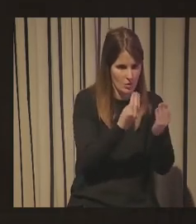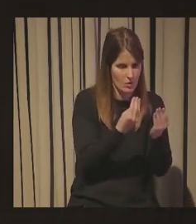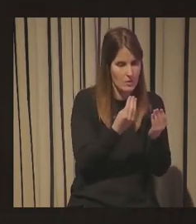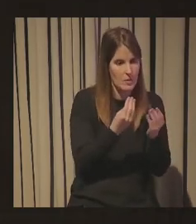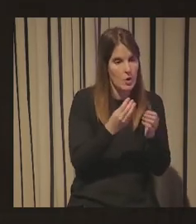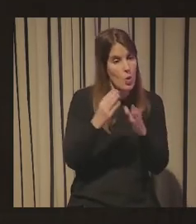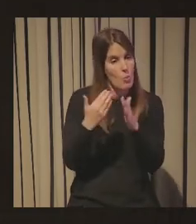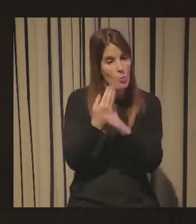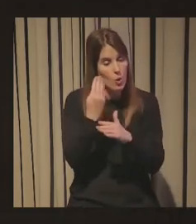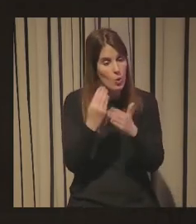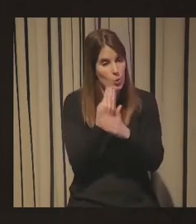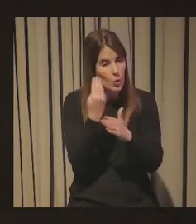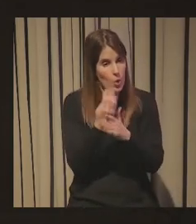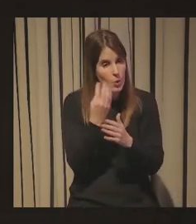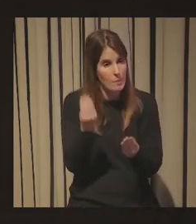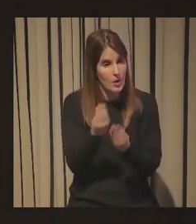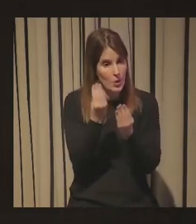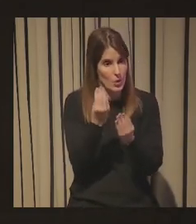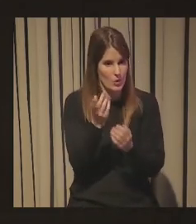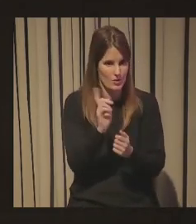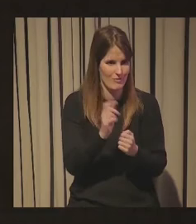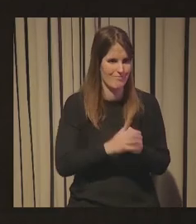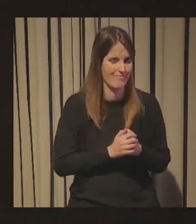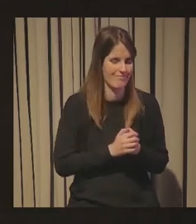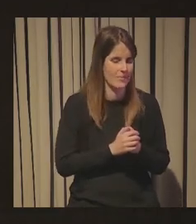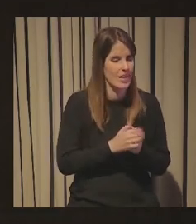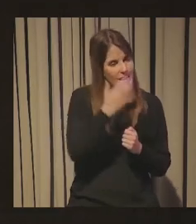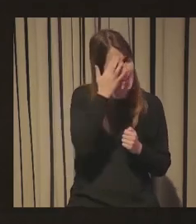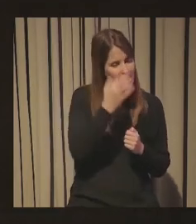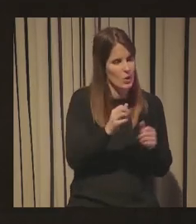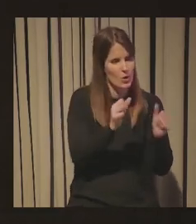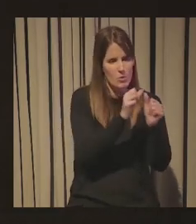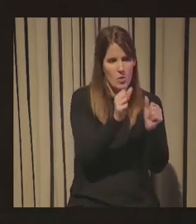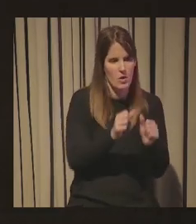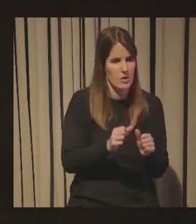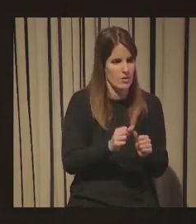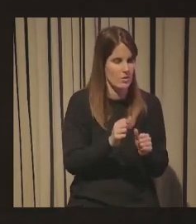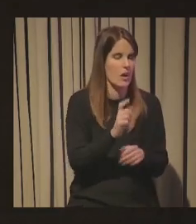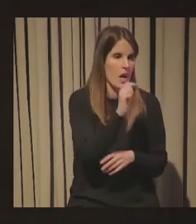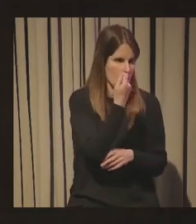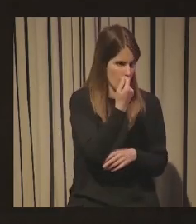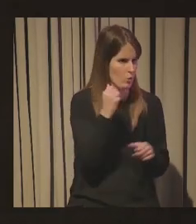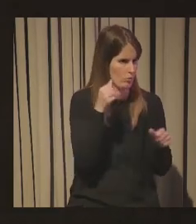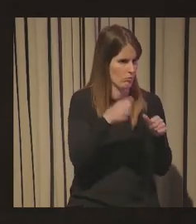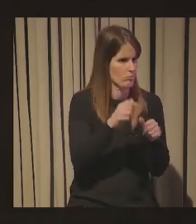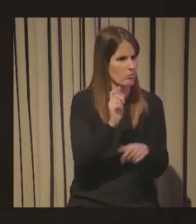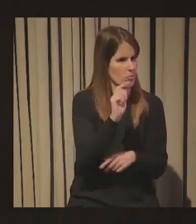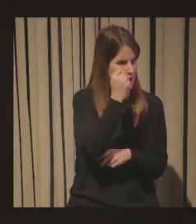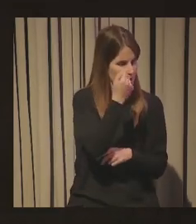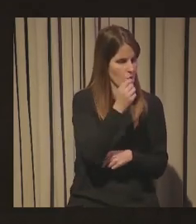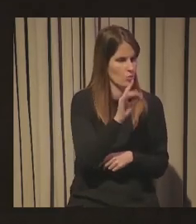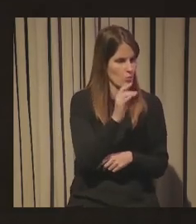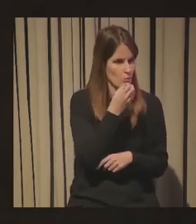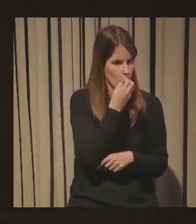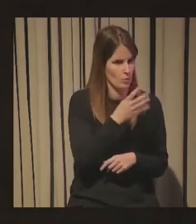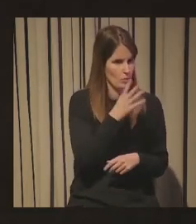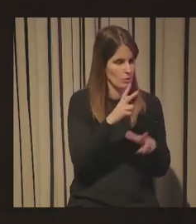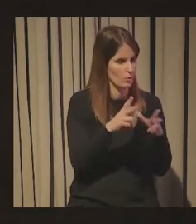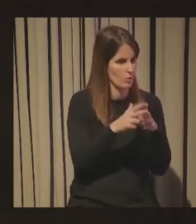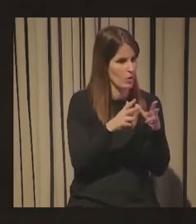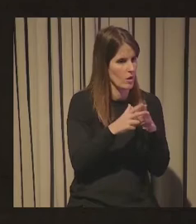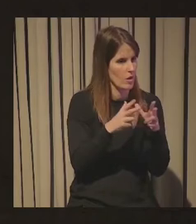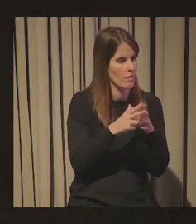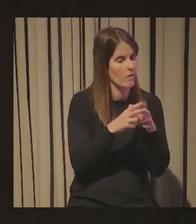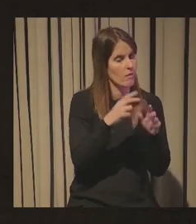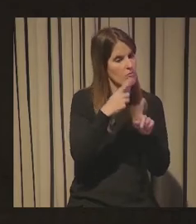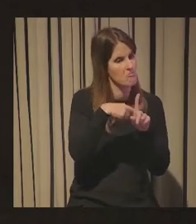entonces claro cuando y es un modelo bueno creo yo humildemente de éxito quiero decir creo que tenemos una sociedad con